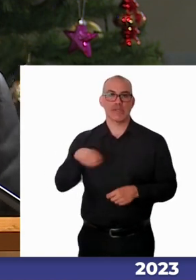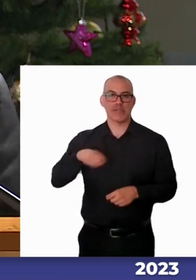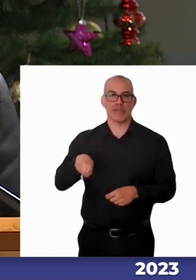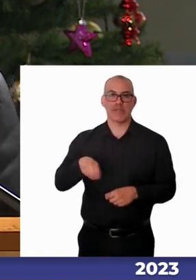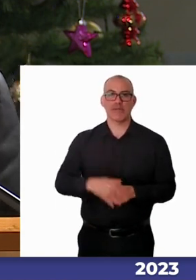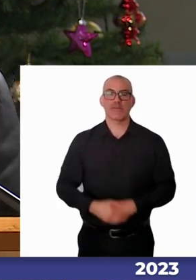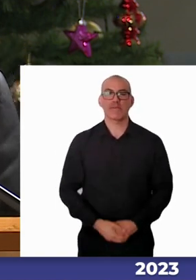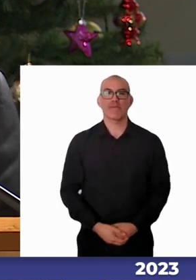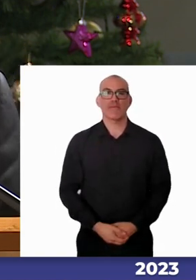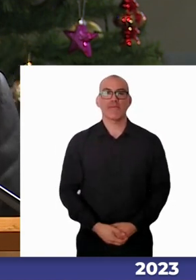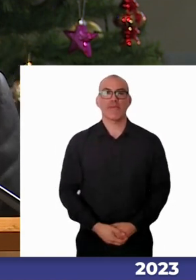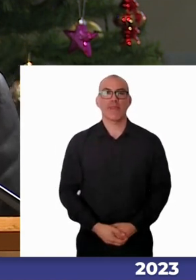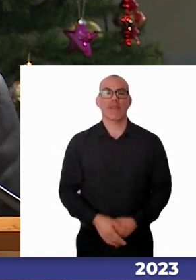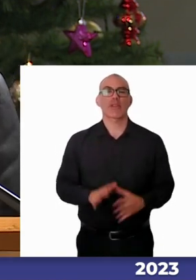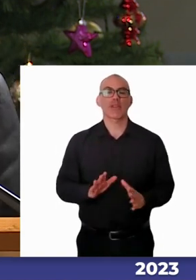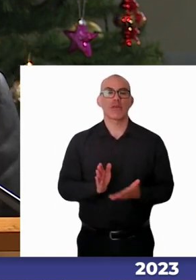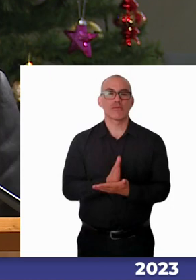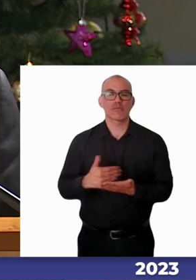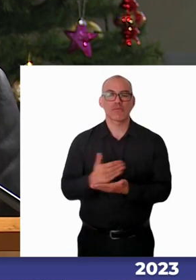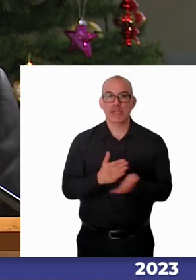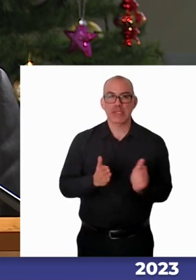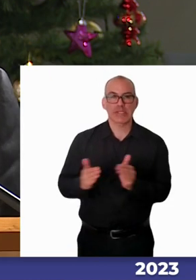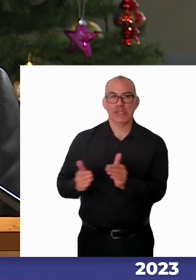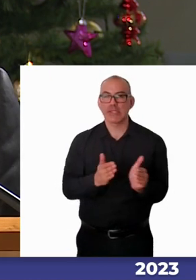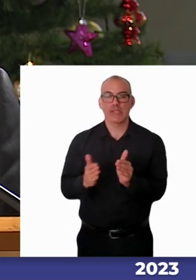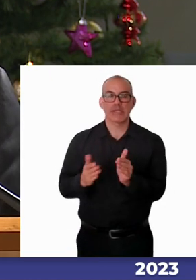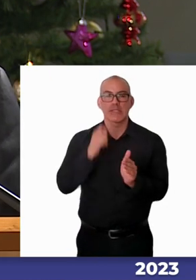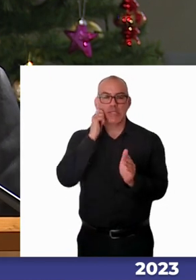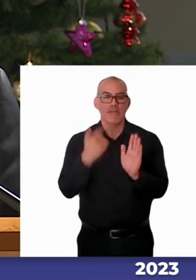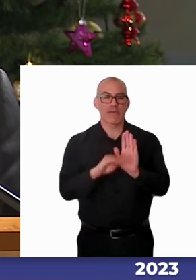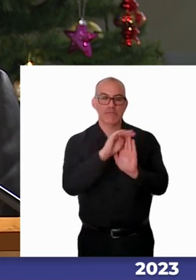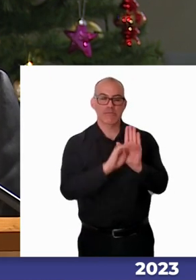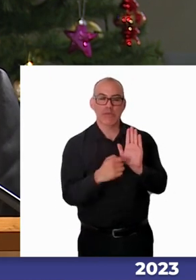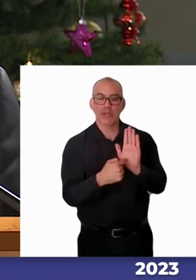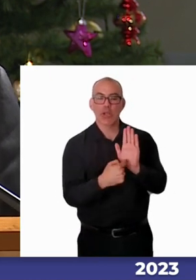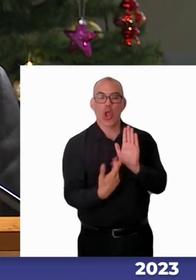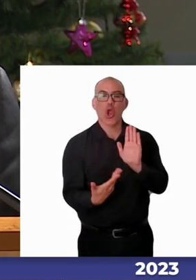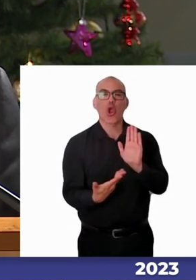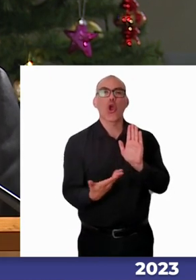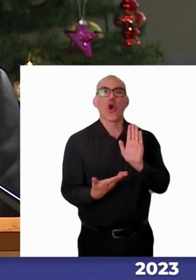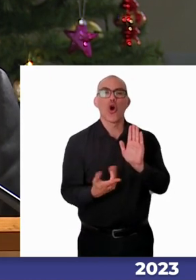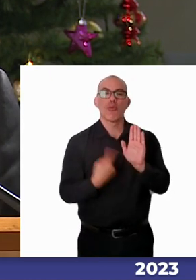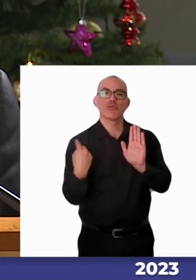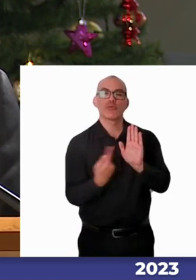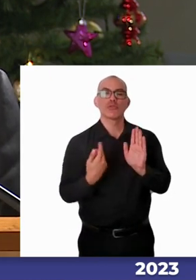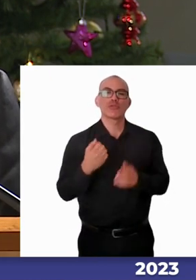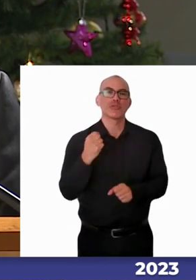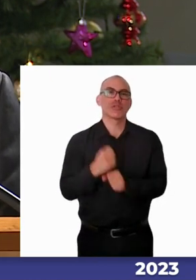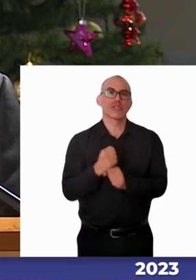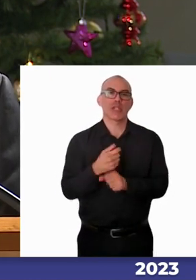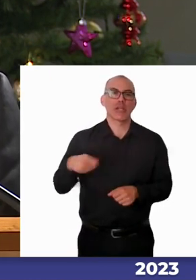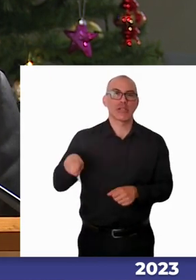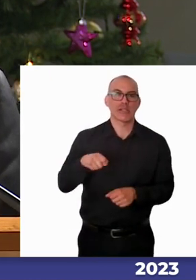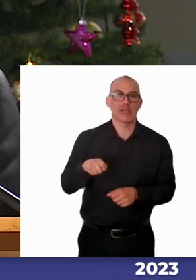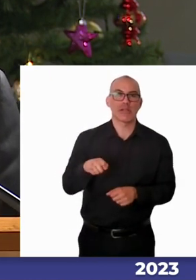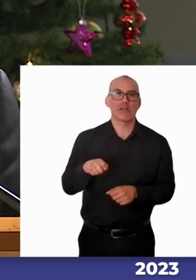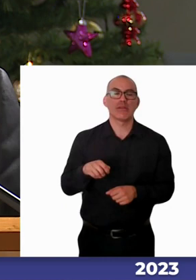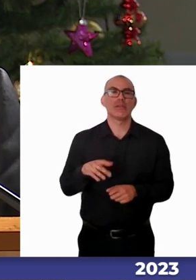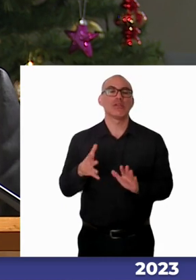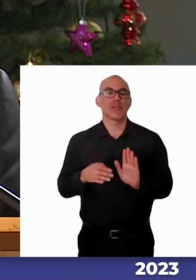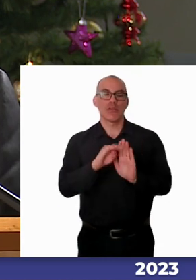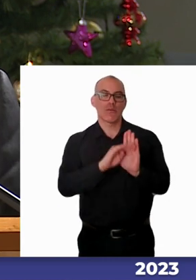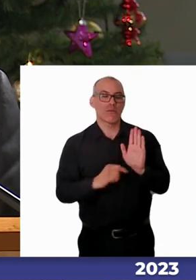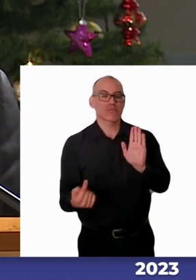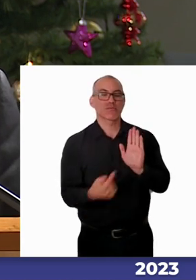Estratégico Institucional es la hoja de ruta de nuestro servicio y, en consecuencia, todas las iniciativas asociadas a él